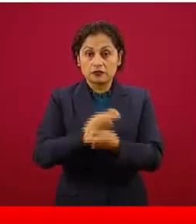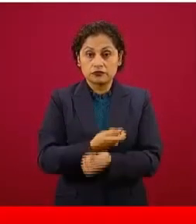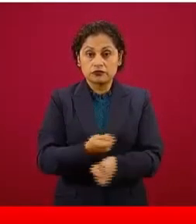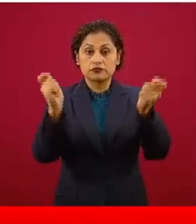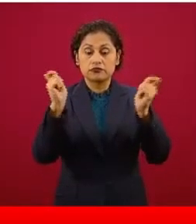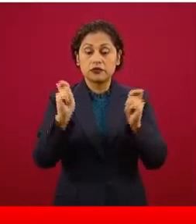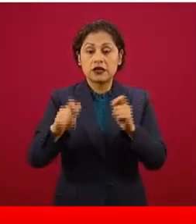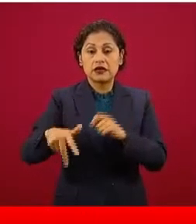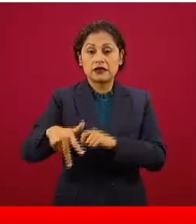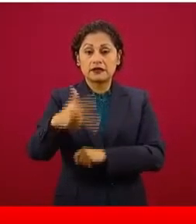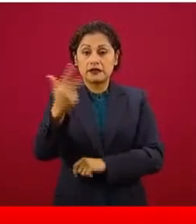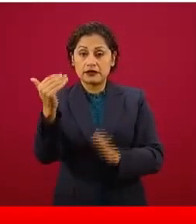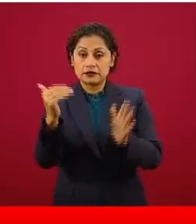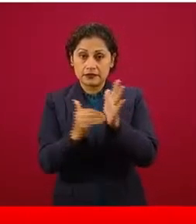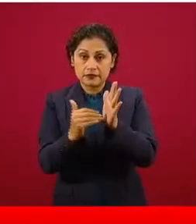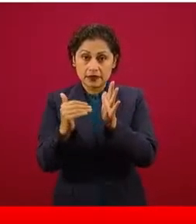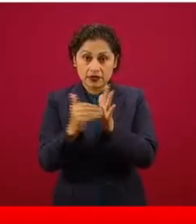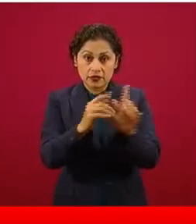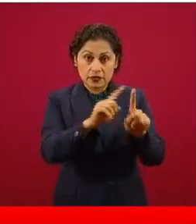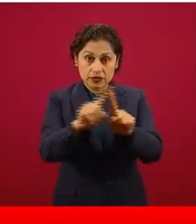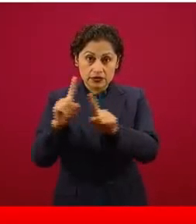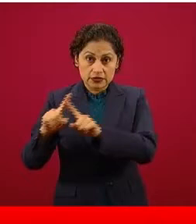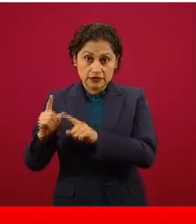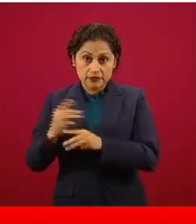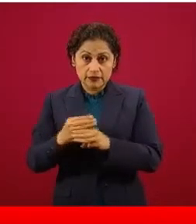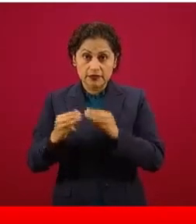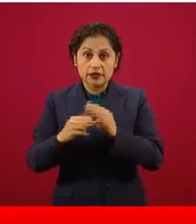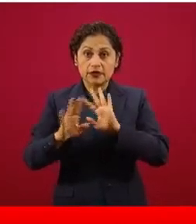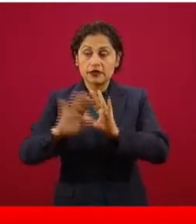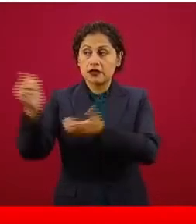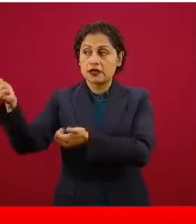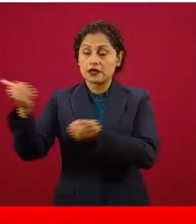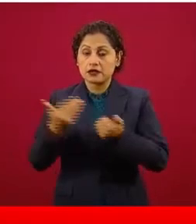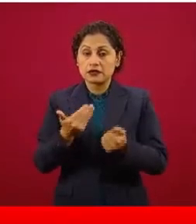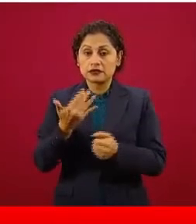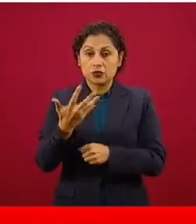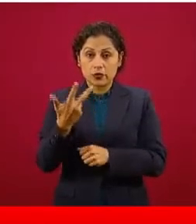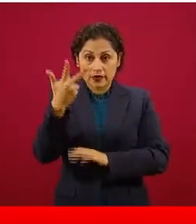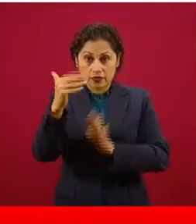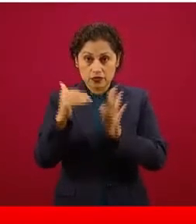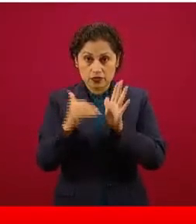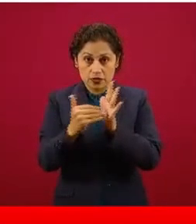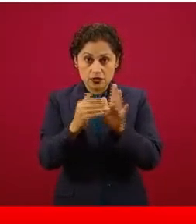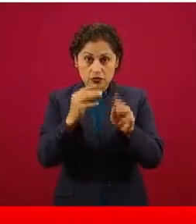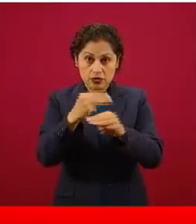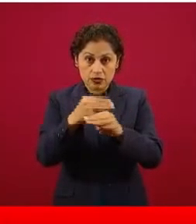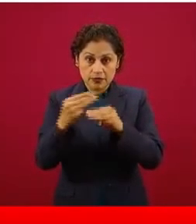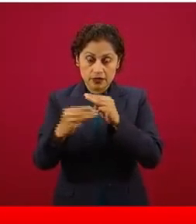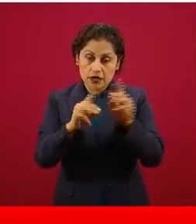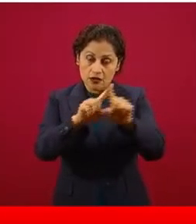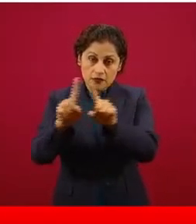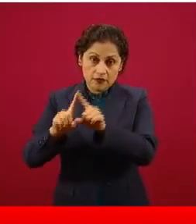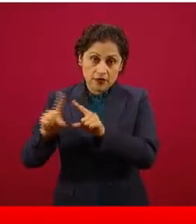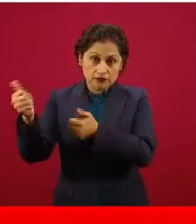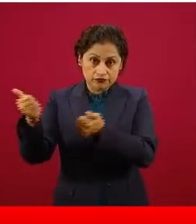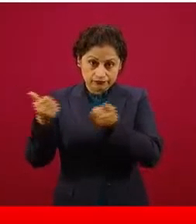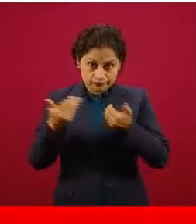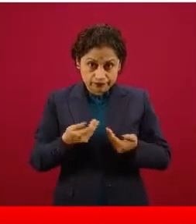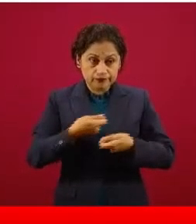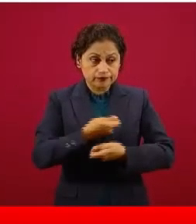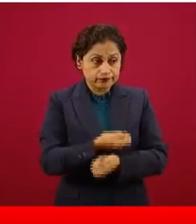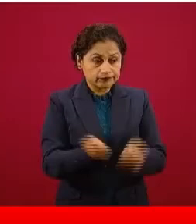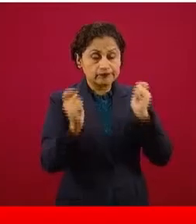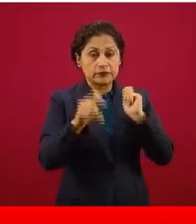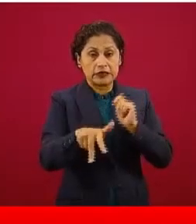de piezas, en total se han adquirido más de 58 millones y se espera que estos, dependiendo de cómo se